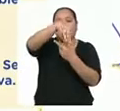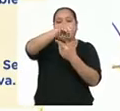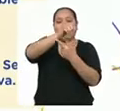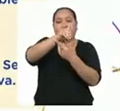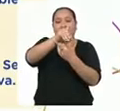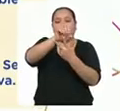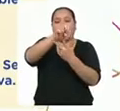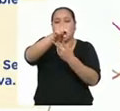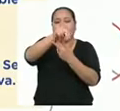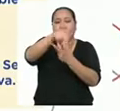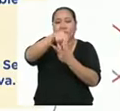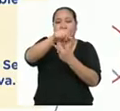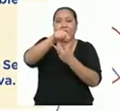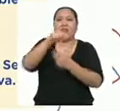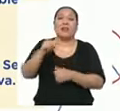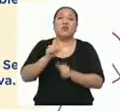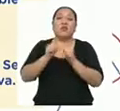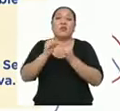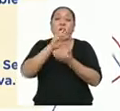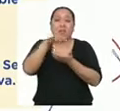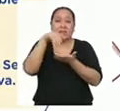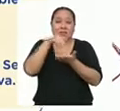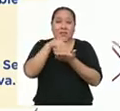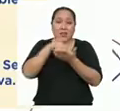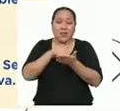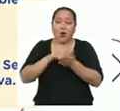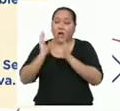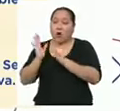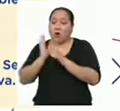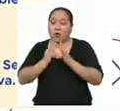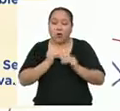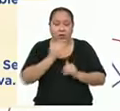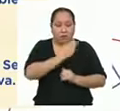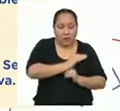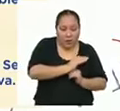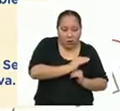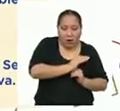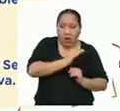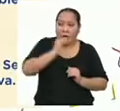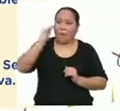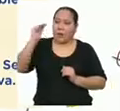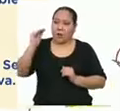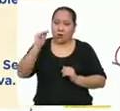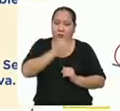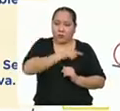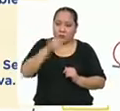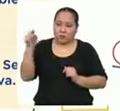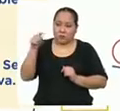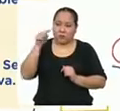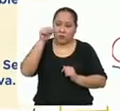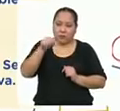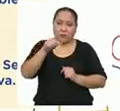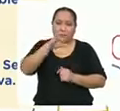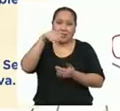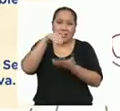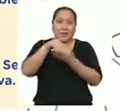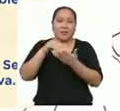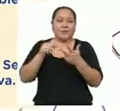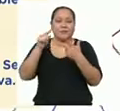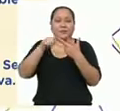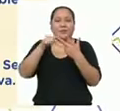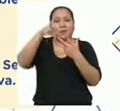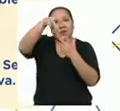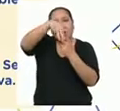es el valor que ocupa la posición central, ordenando todos los datos, de menor a mayor valor. Y finalmente,